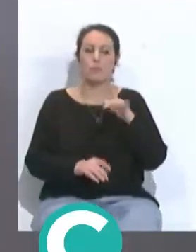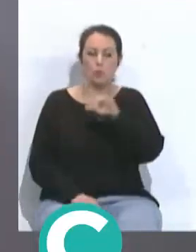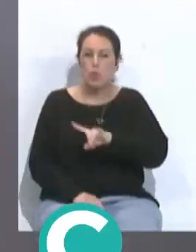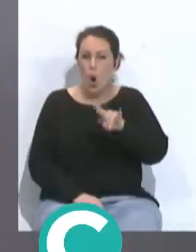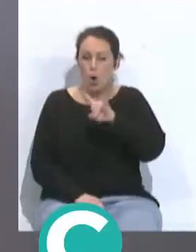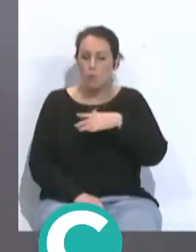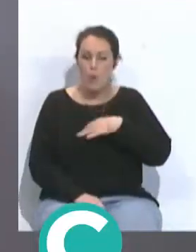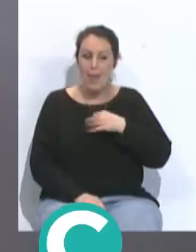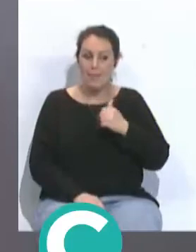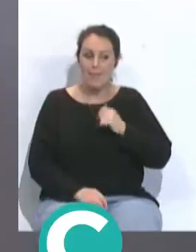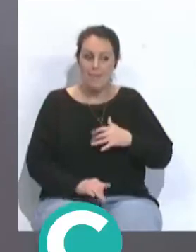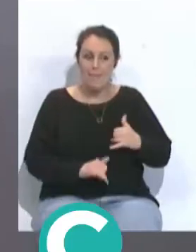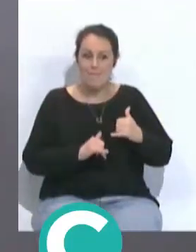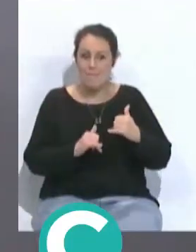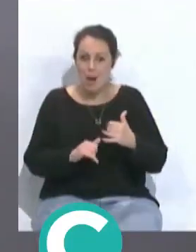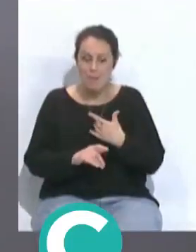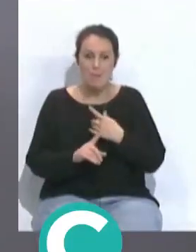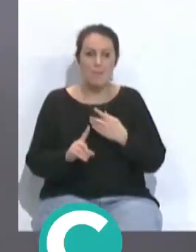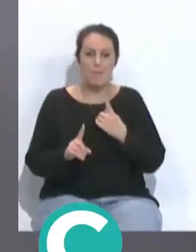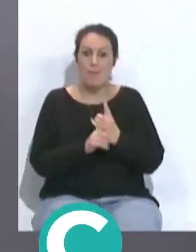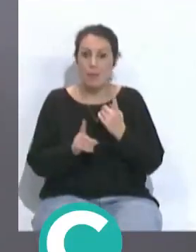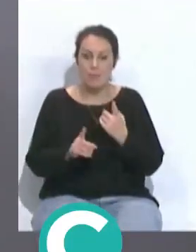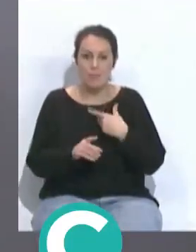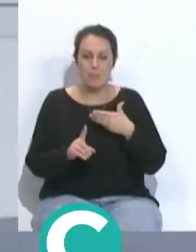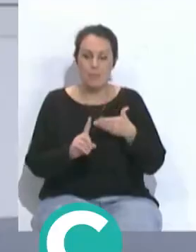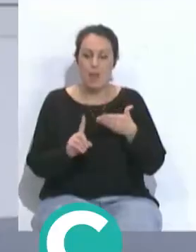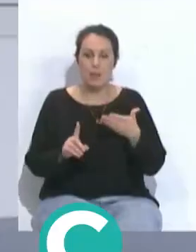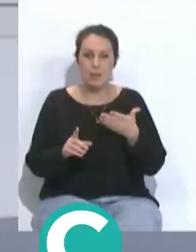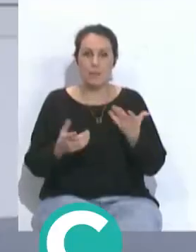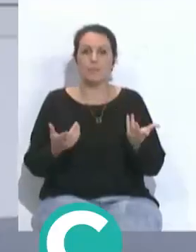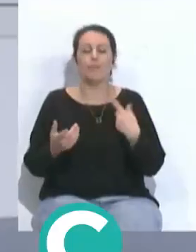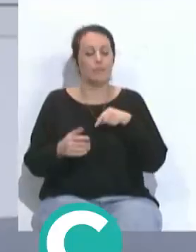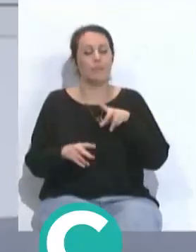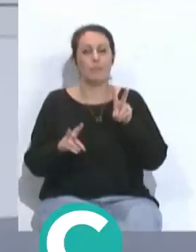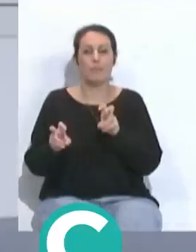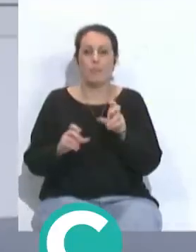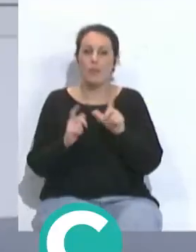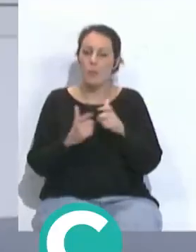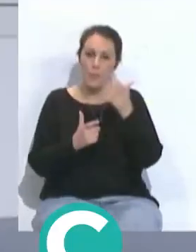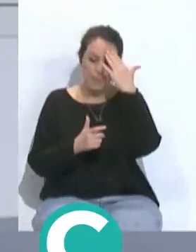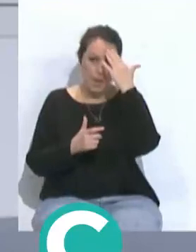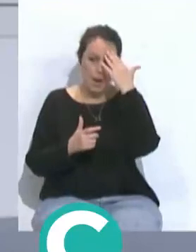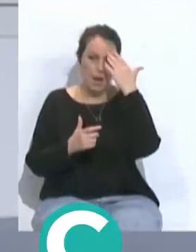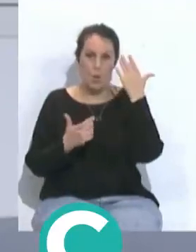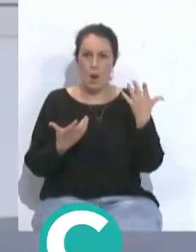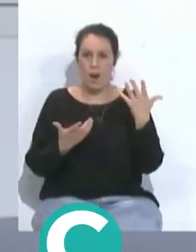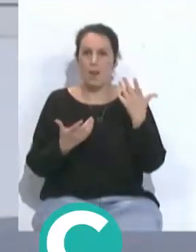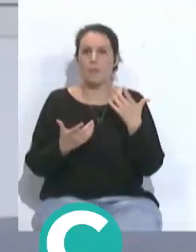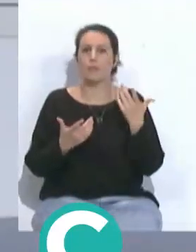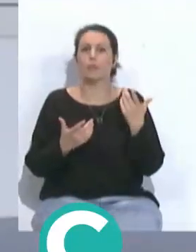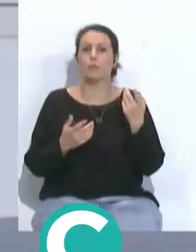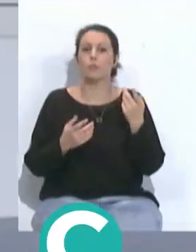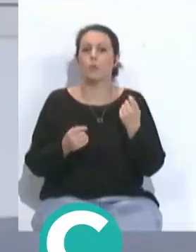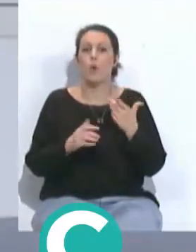puedan llegar desde atrás los contrataques hay aquí el tema también en el once titular Pesela vuelve